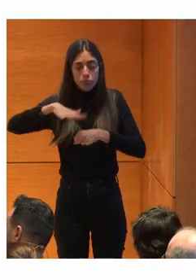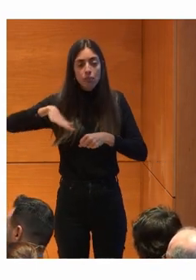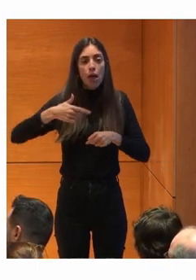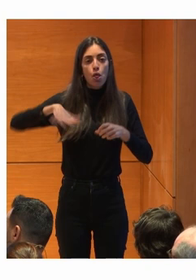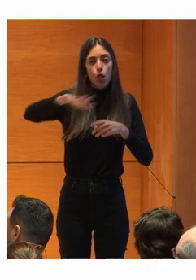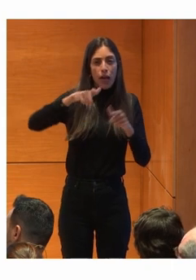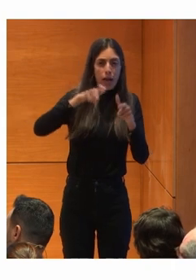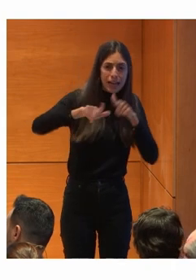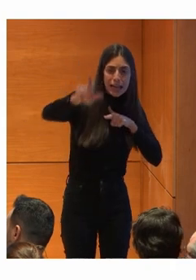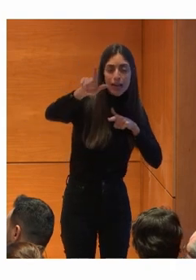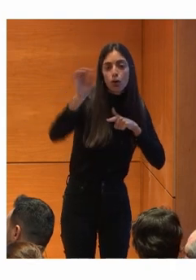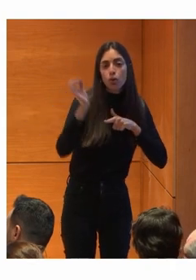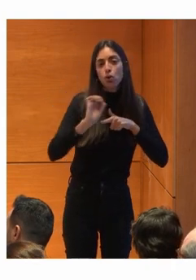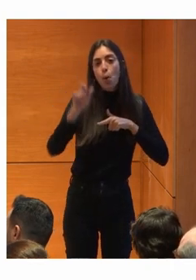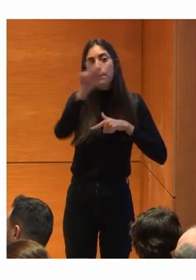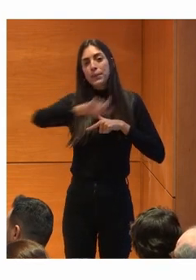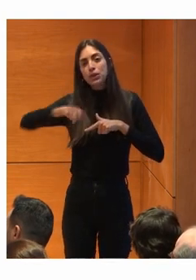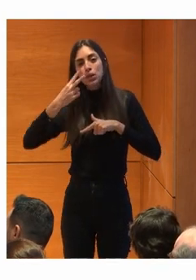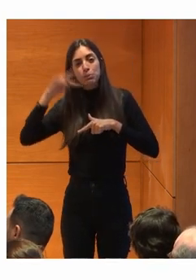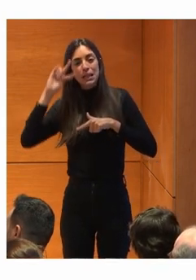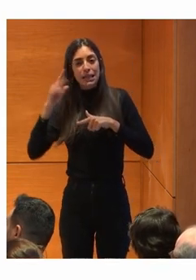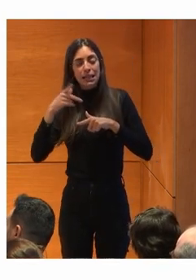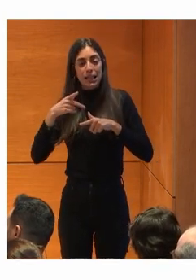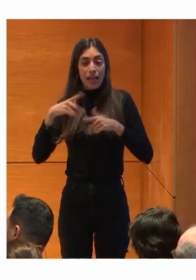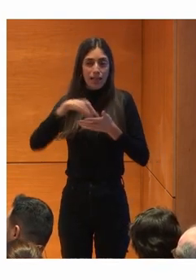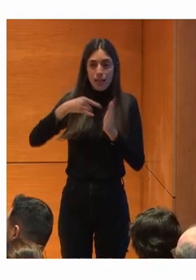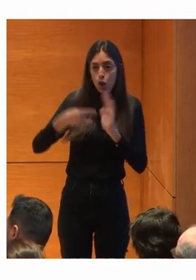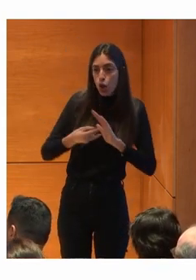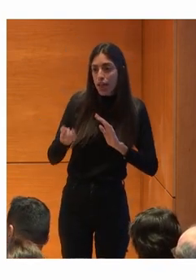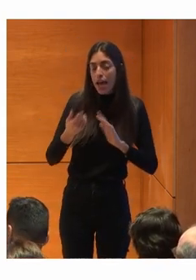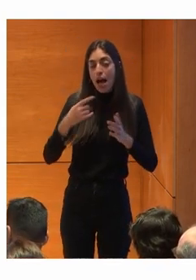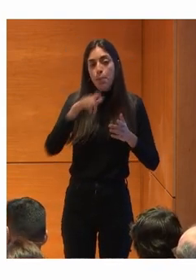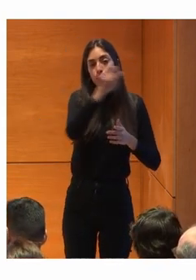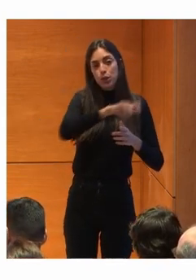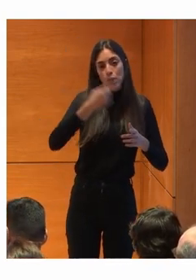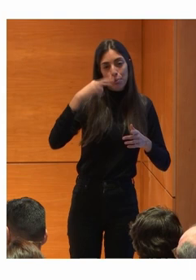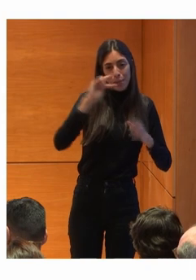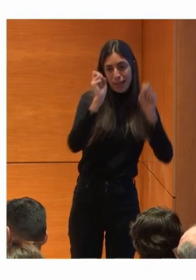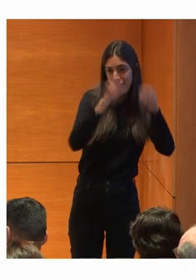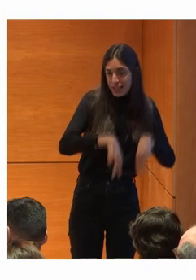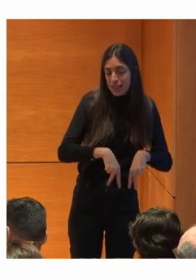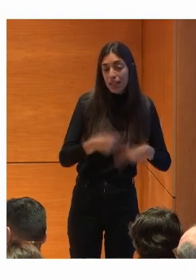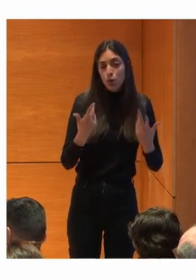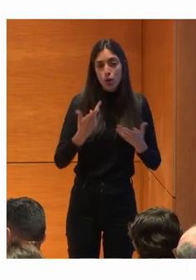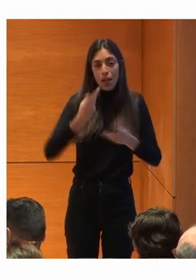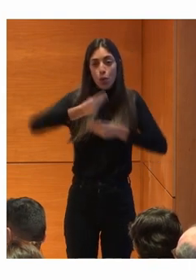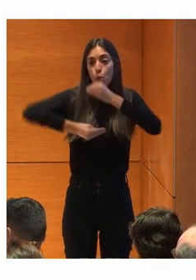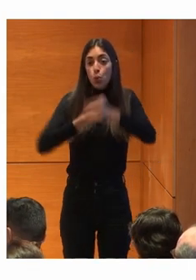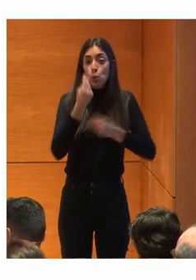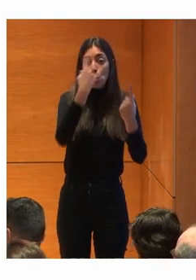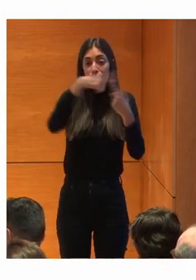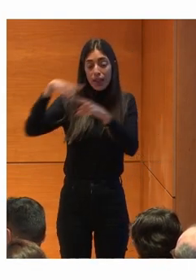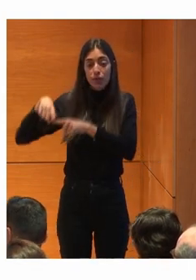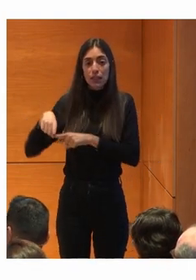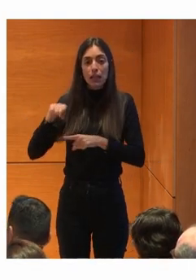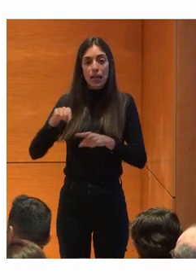aisladas Gente que tenía Experiencia con tecnología Gente que no la tenía Con diferentes casos de uso Distribuimos 100